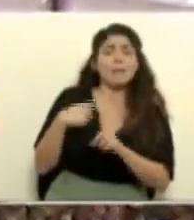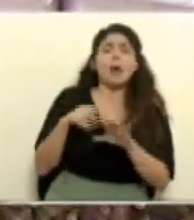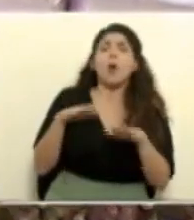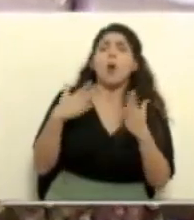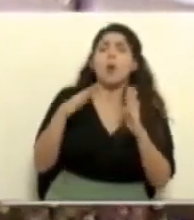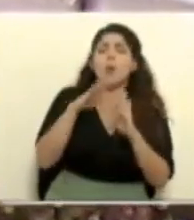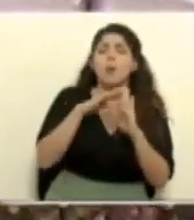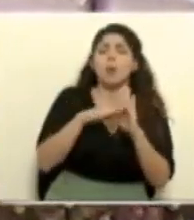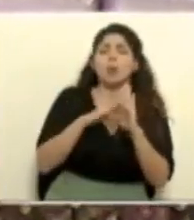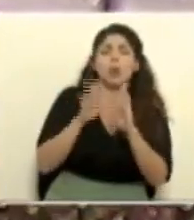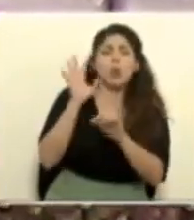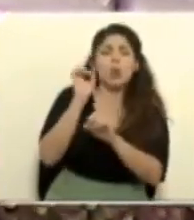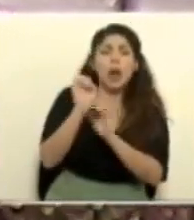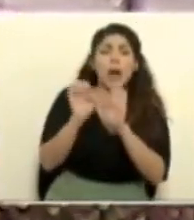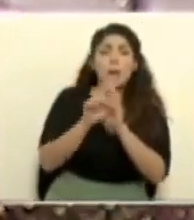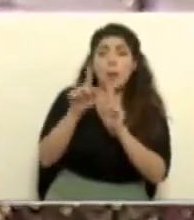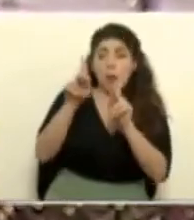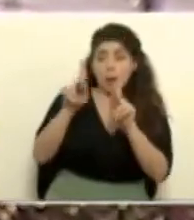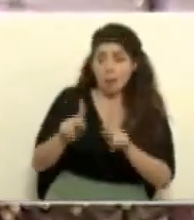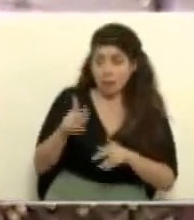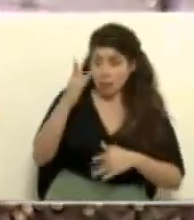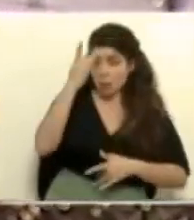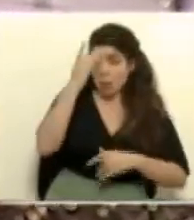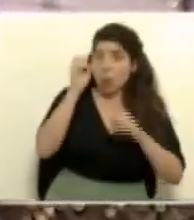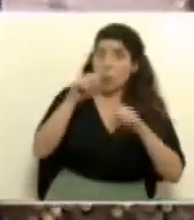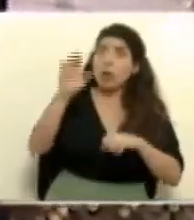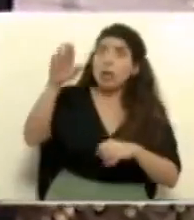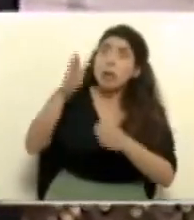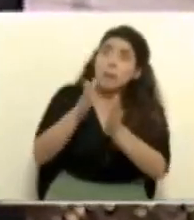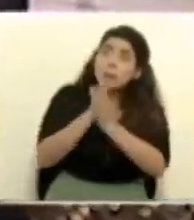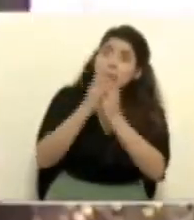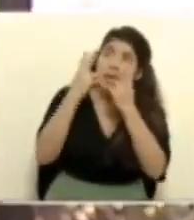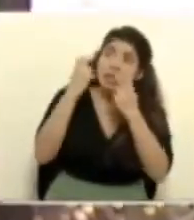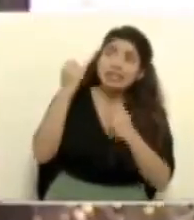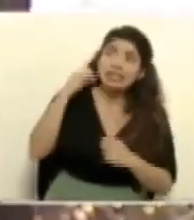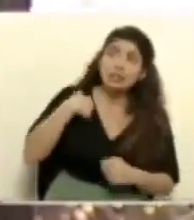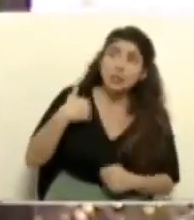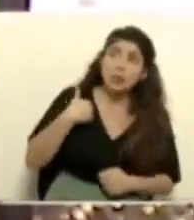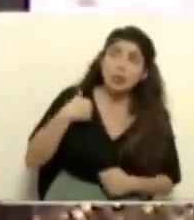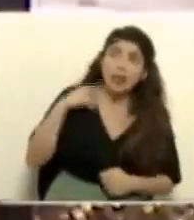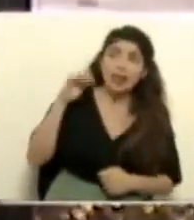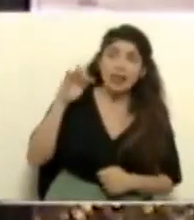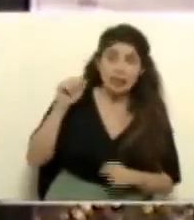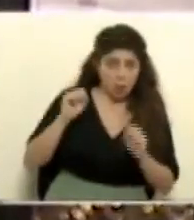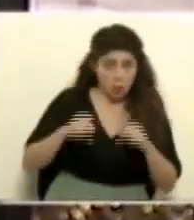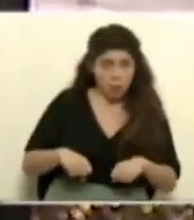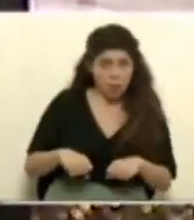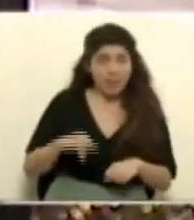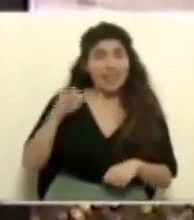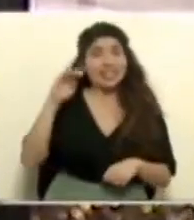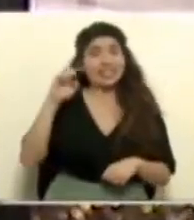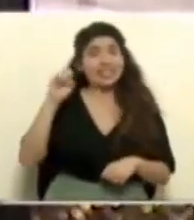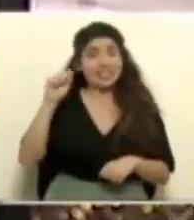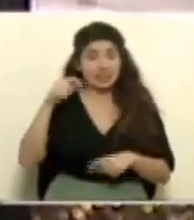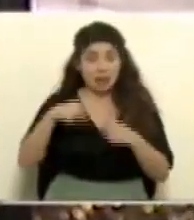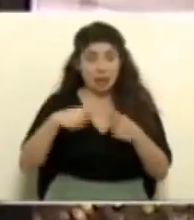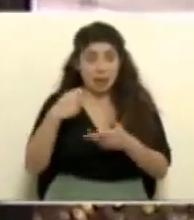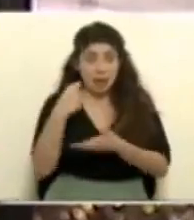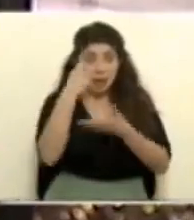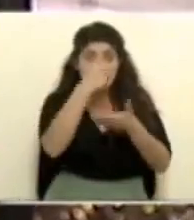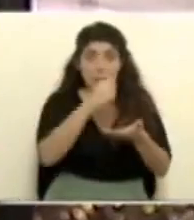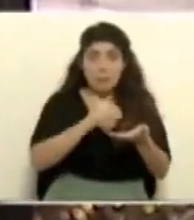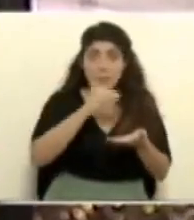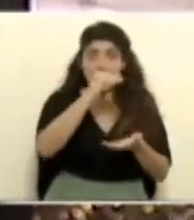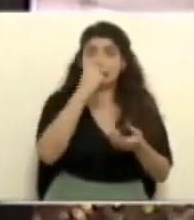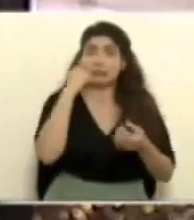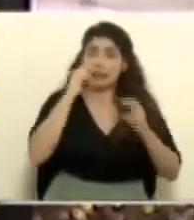para identificar casos? ¿Una persona contagiada puede pedir que se le estudie a ver si tiene la variante Delta? ¿El inciensa va recibir más recursos para aumentar los tamizajes y los